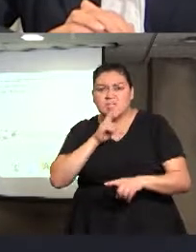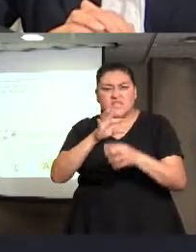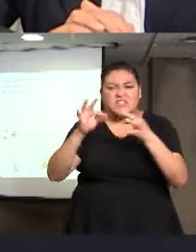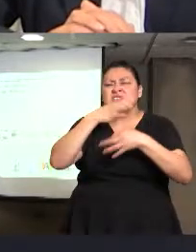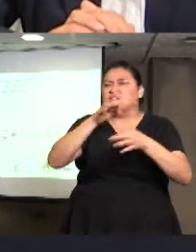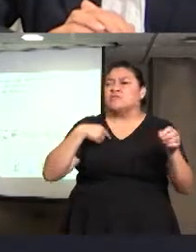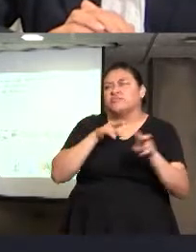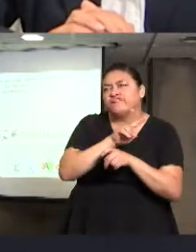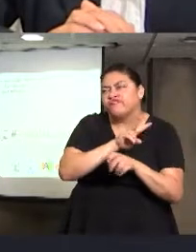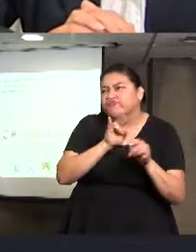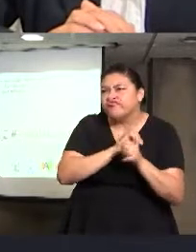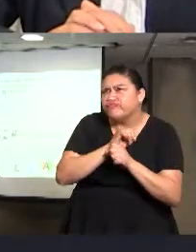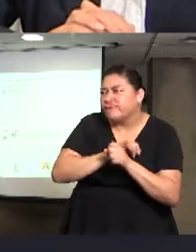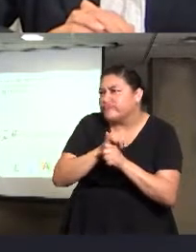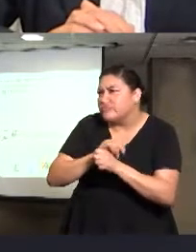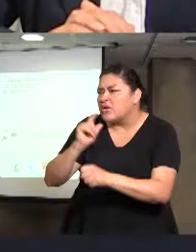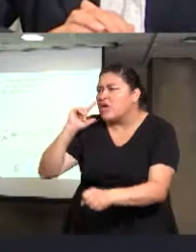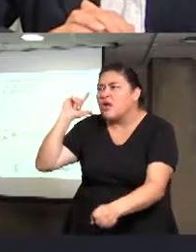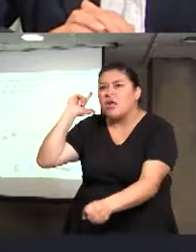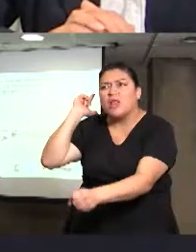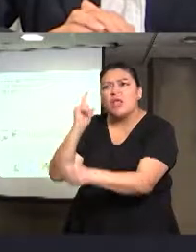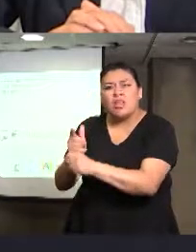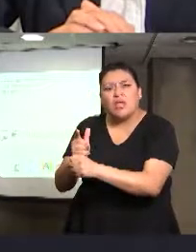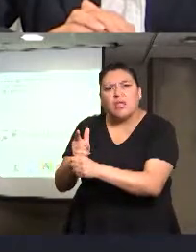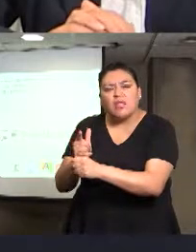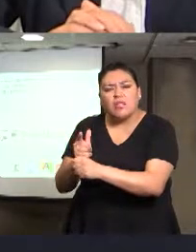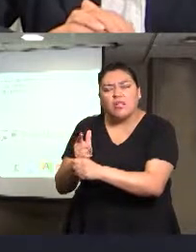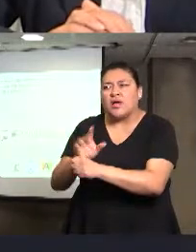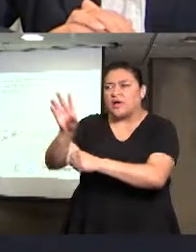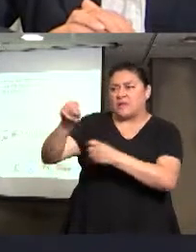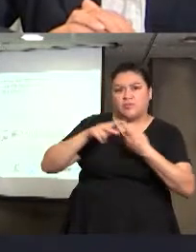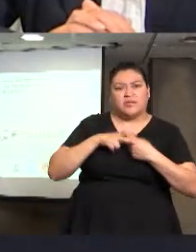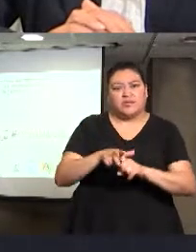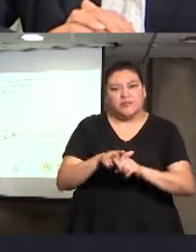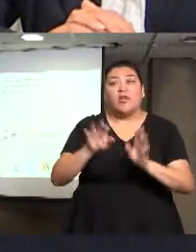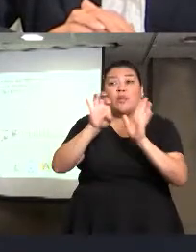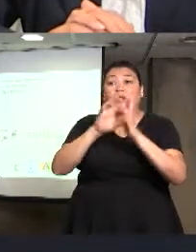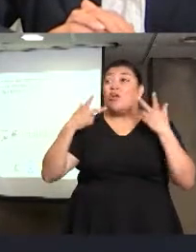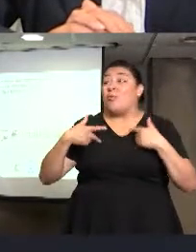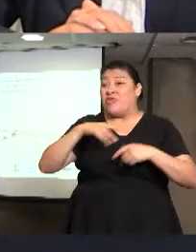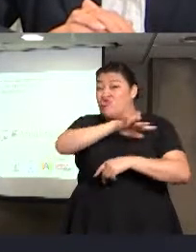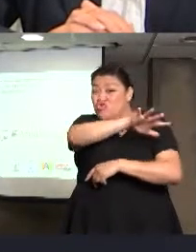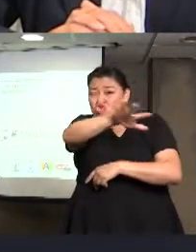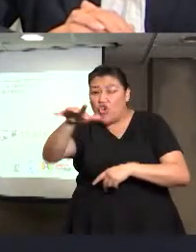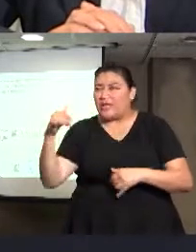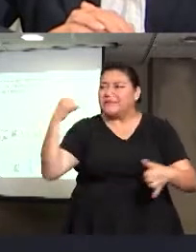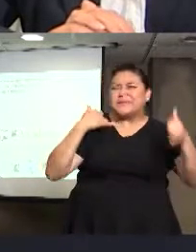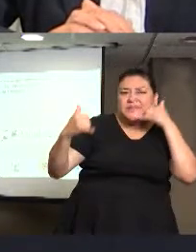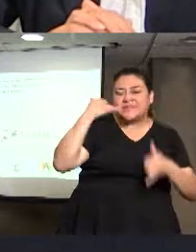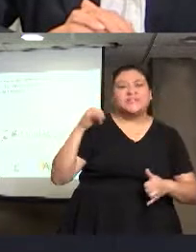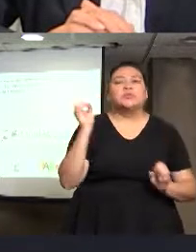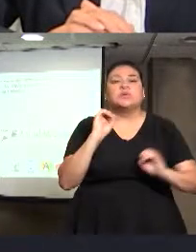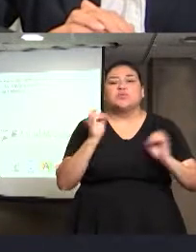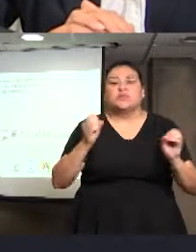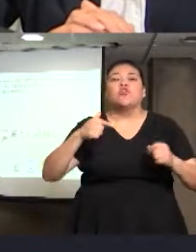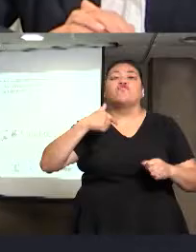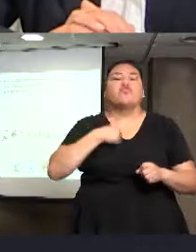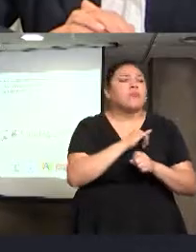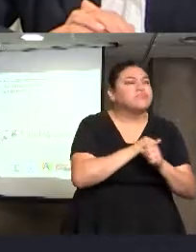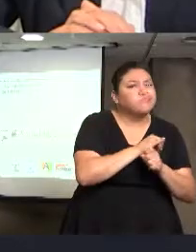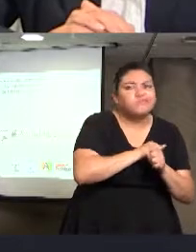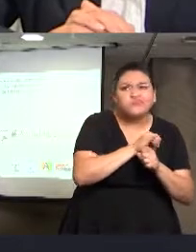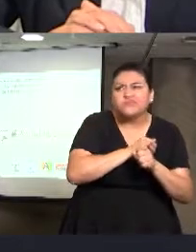e iniciamos de oficio, muchas veces, porque como no tenemos, es difícil que la gente se acerque a hacer quejas, nosotros tenemos una actividad